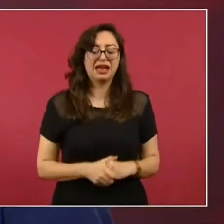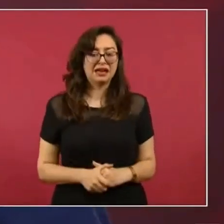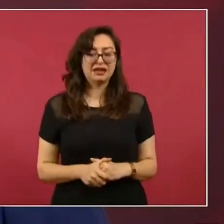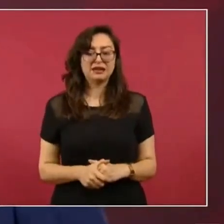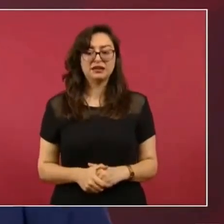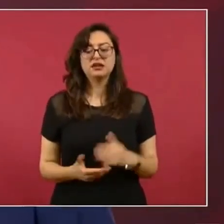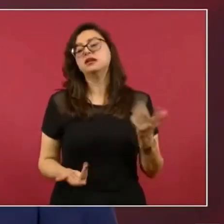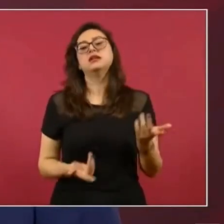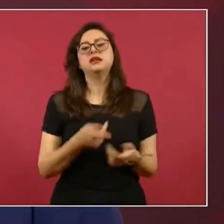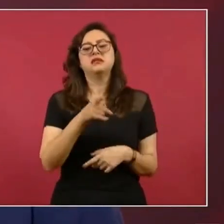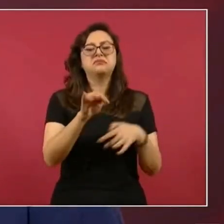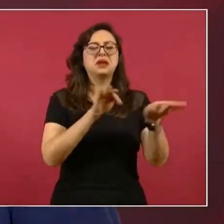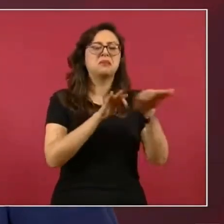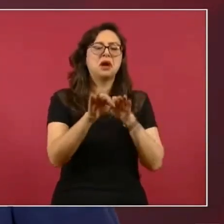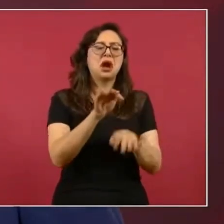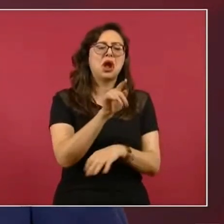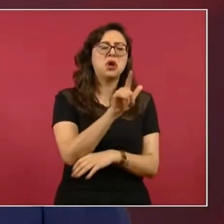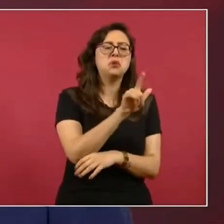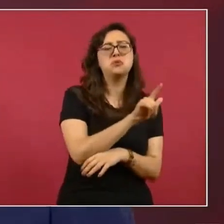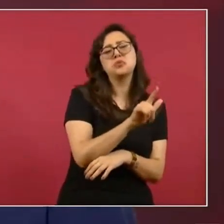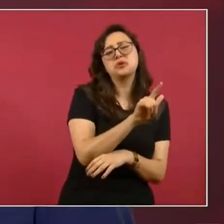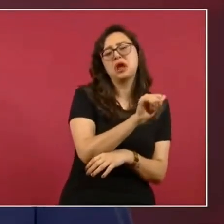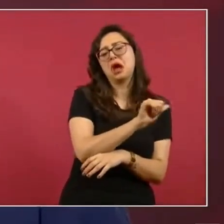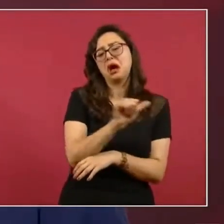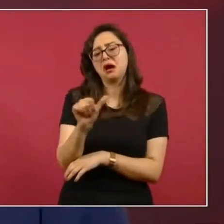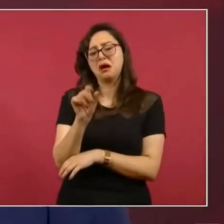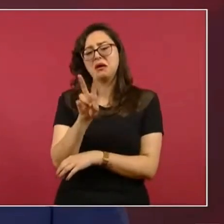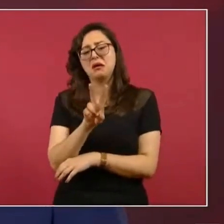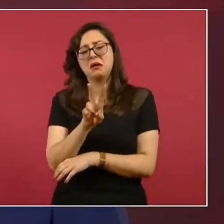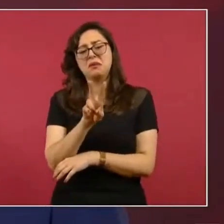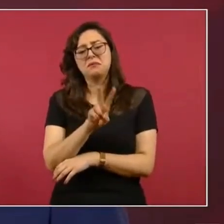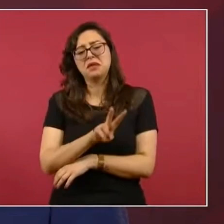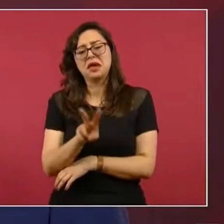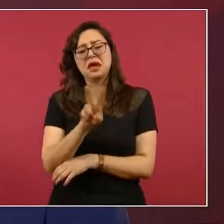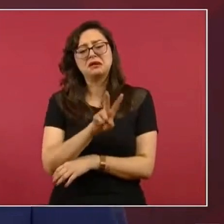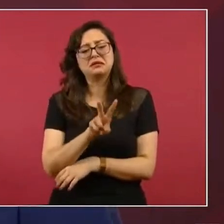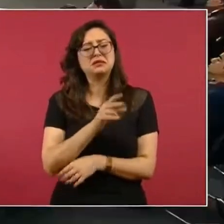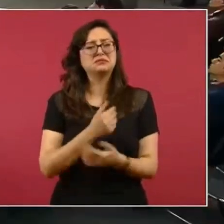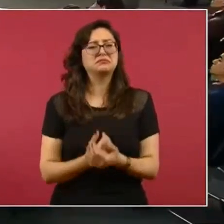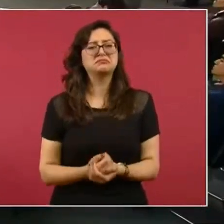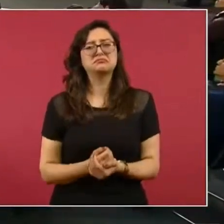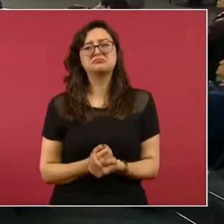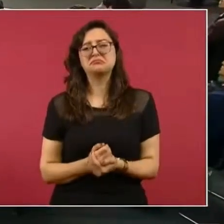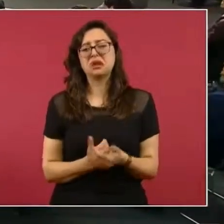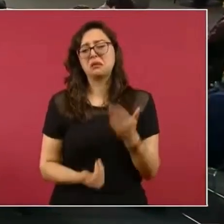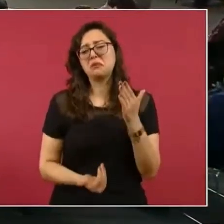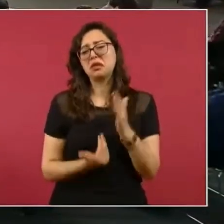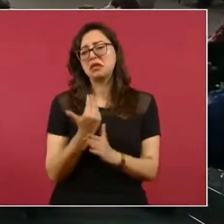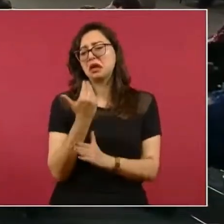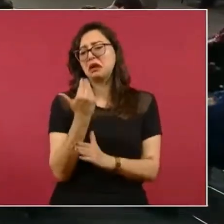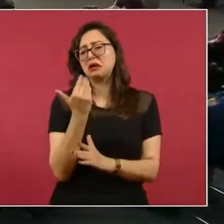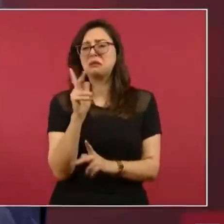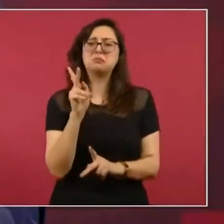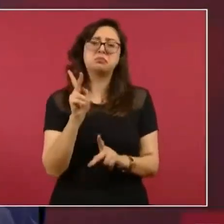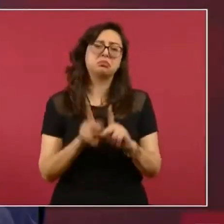Van en la mañana un rato. A lo mejor en la tarde. Si no. Corrido. Y a cobrar.